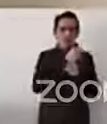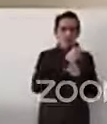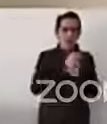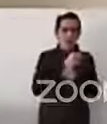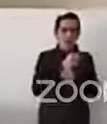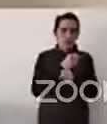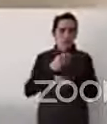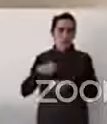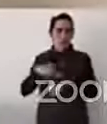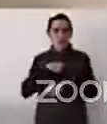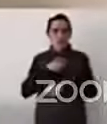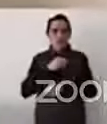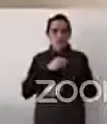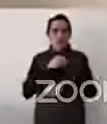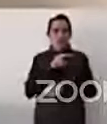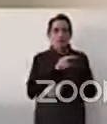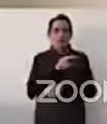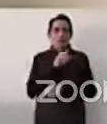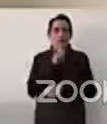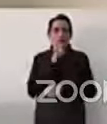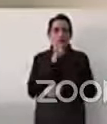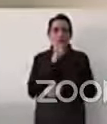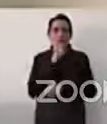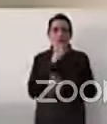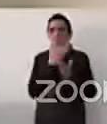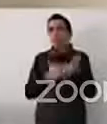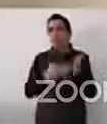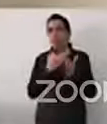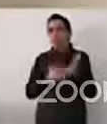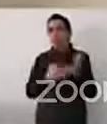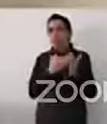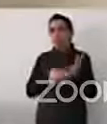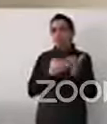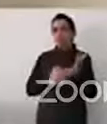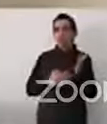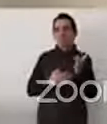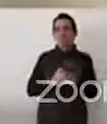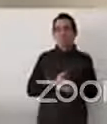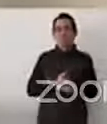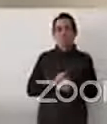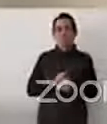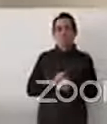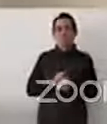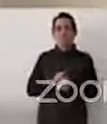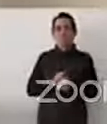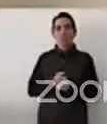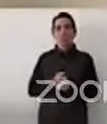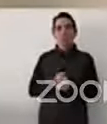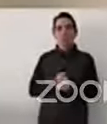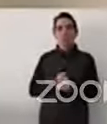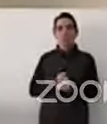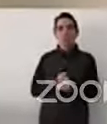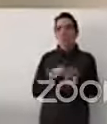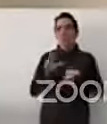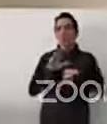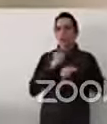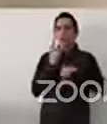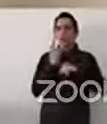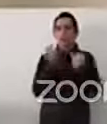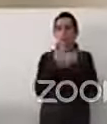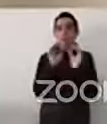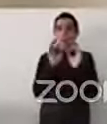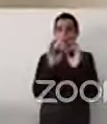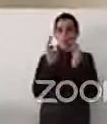sino a todo el país porque incluso si lo piensas de manera económica hay muchos